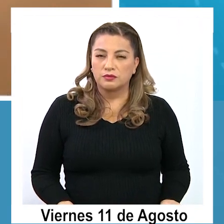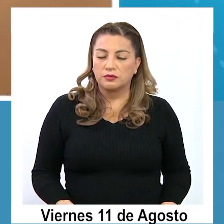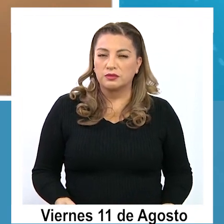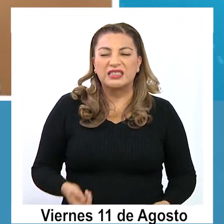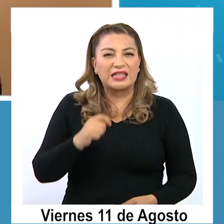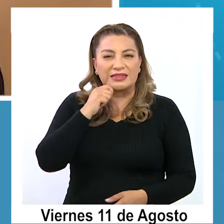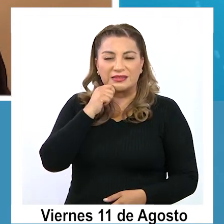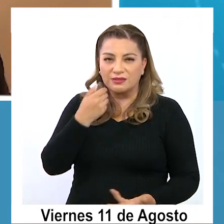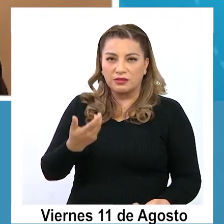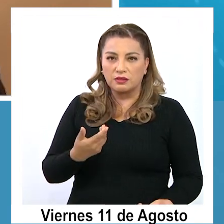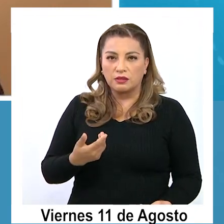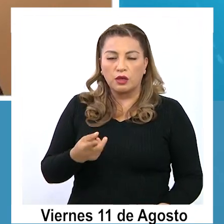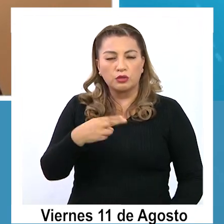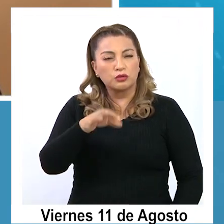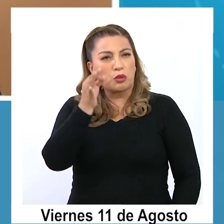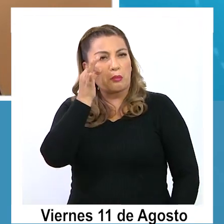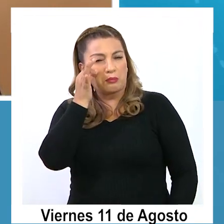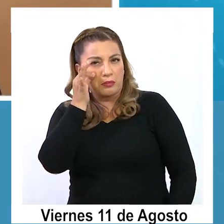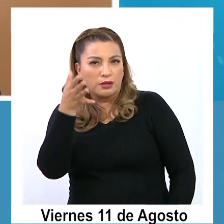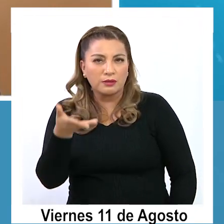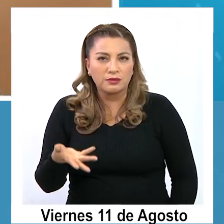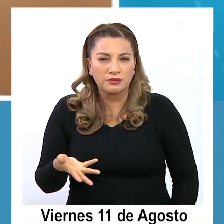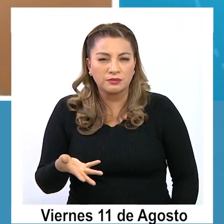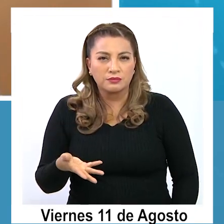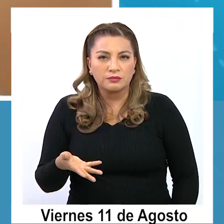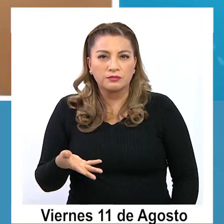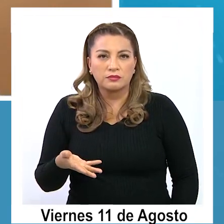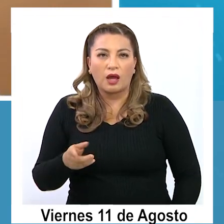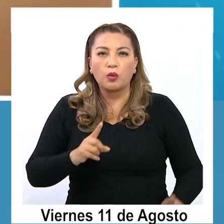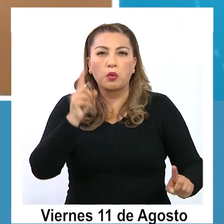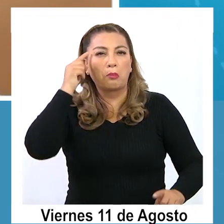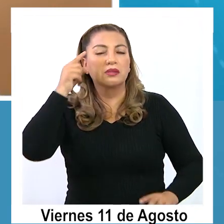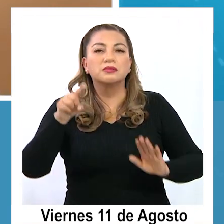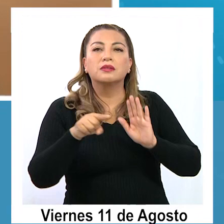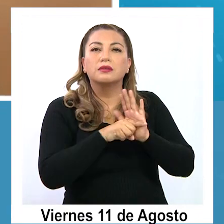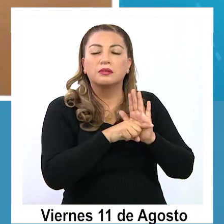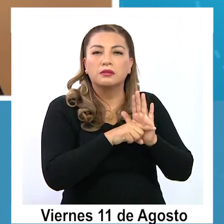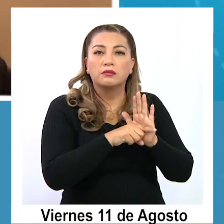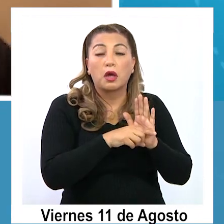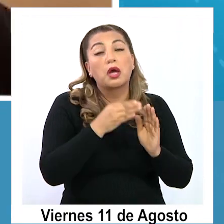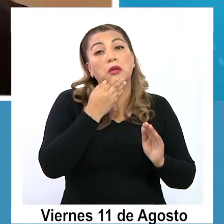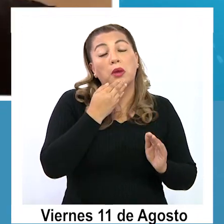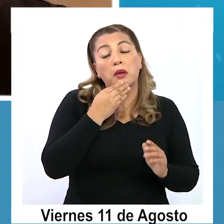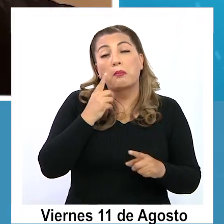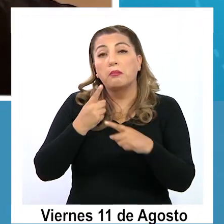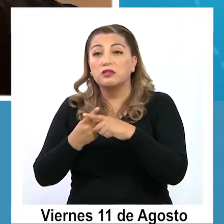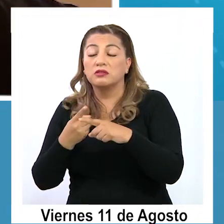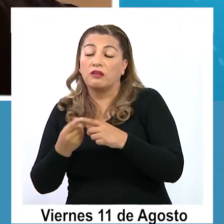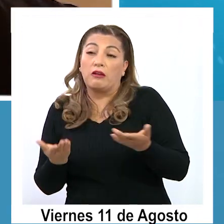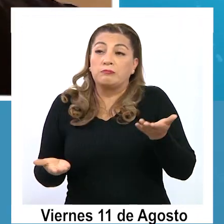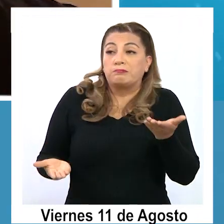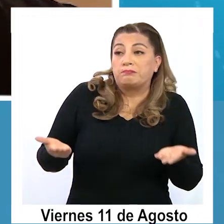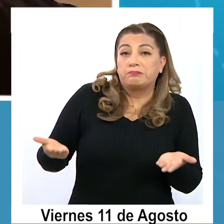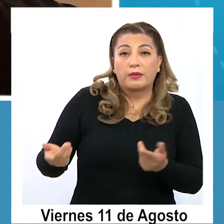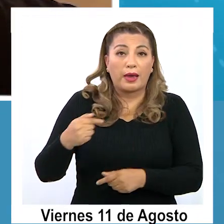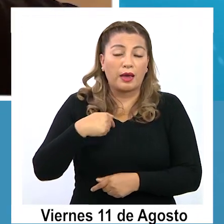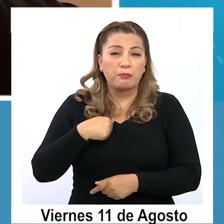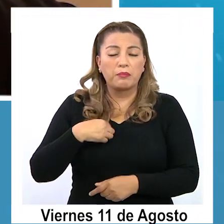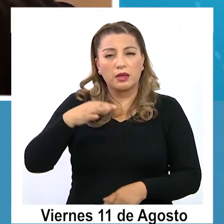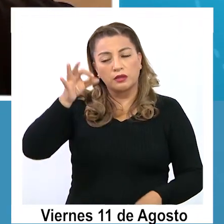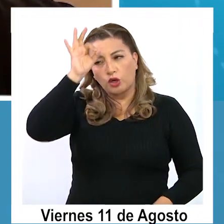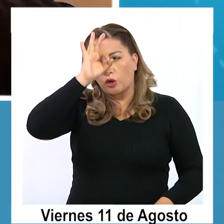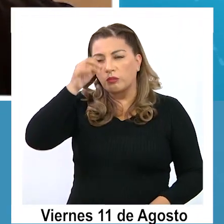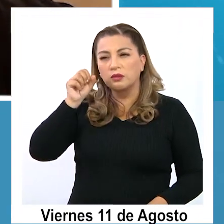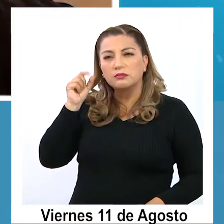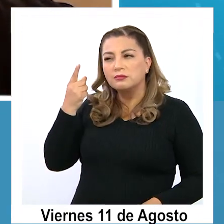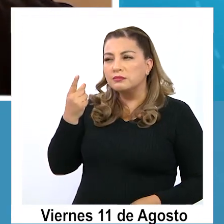decir, lo podemos ver de manera negativa, lo podemos ver de manera positiva. A mí esto me gusta verlo y